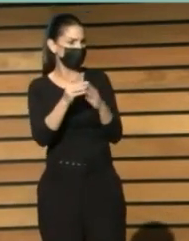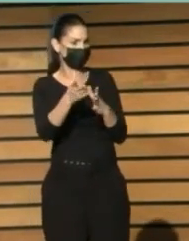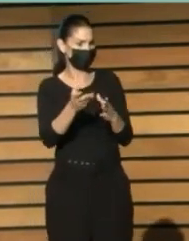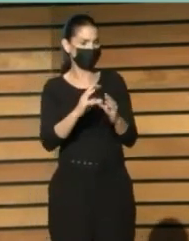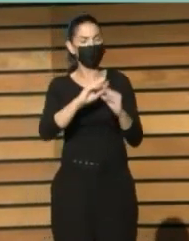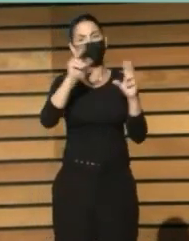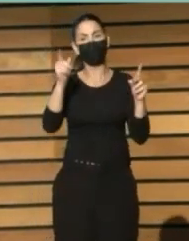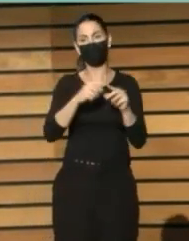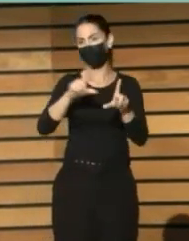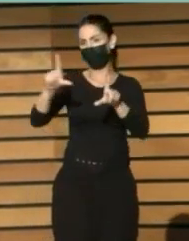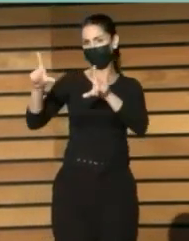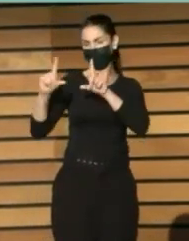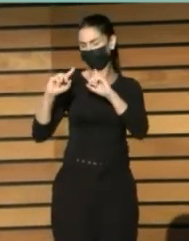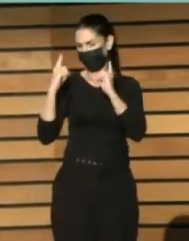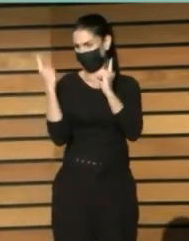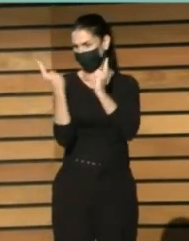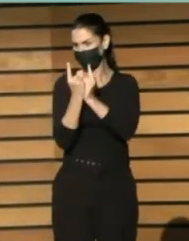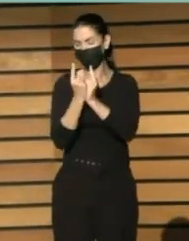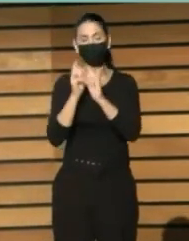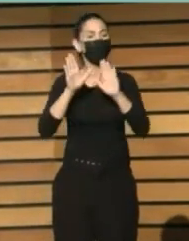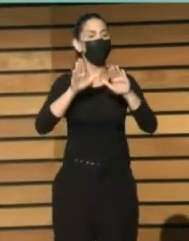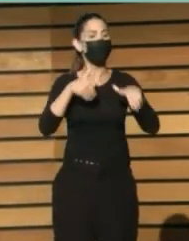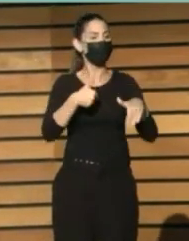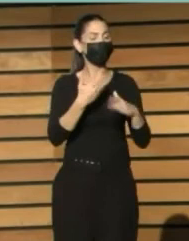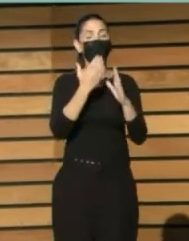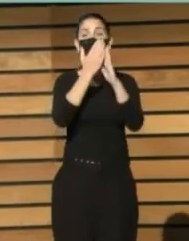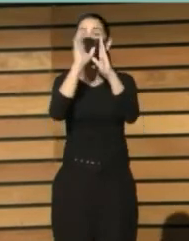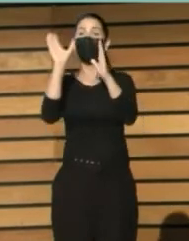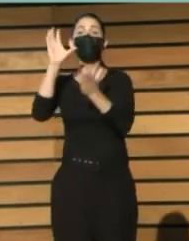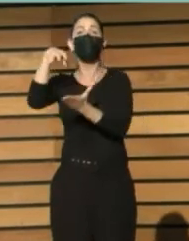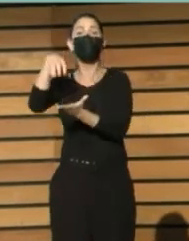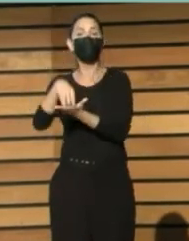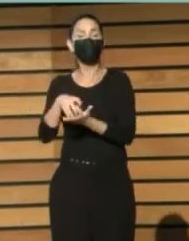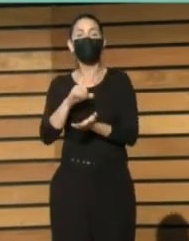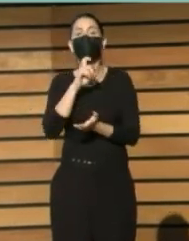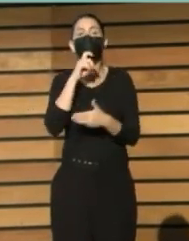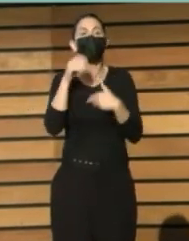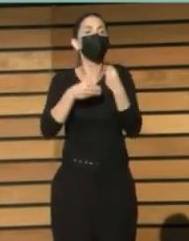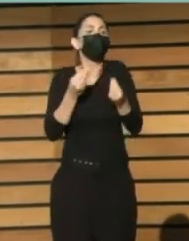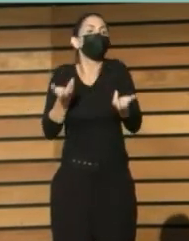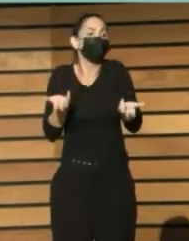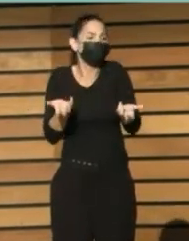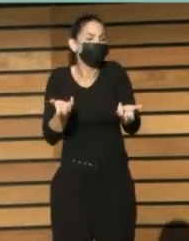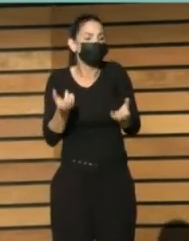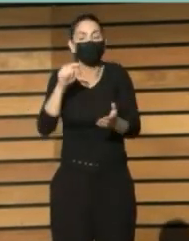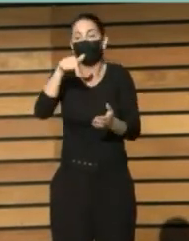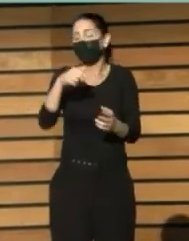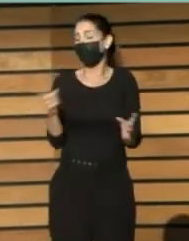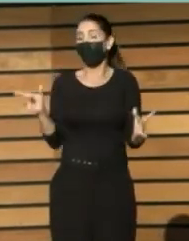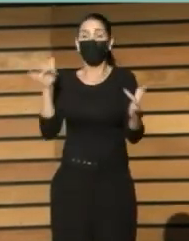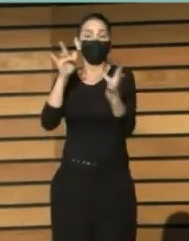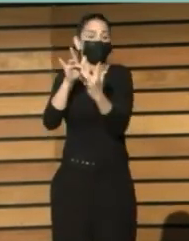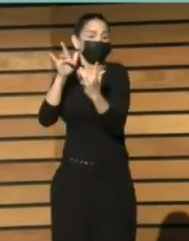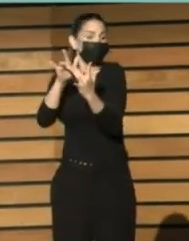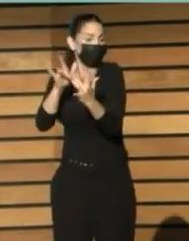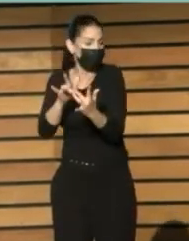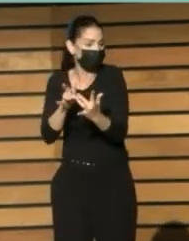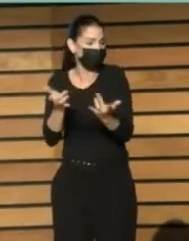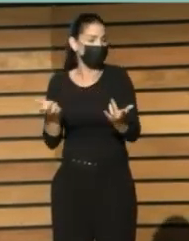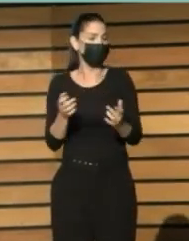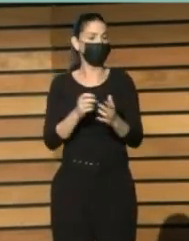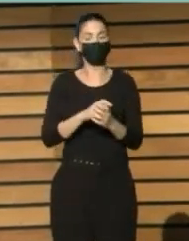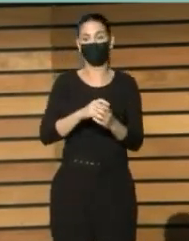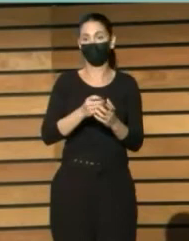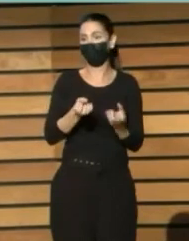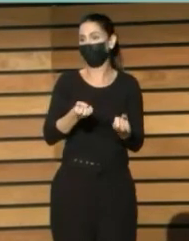esta diapositiva, en al final, esta biblioteca, cómo es cuando trabajamos así, un espacio de encuentro, un espacio de relación, yo creo que ya han salido